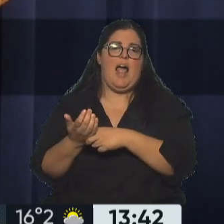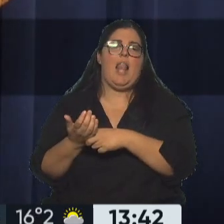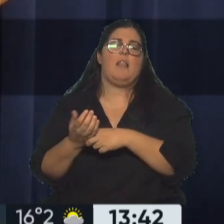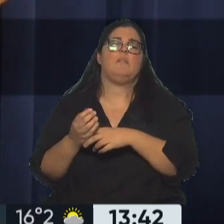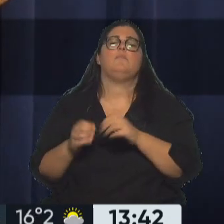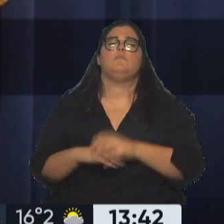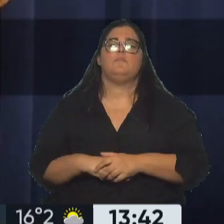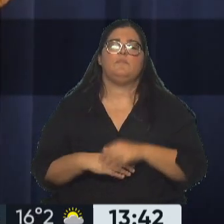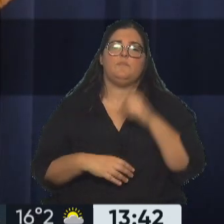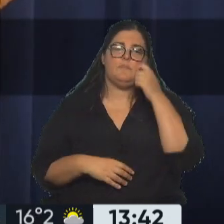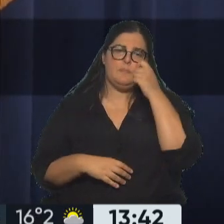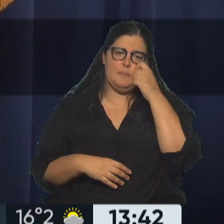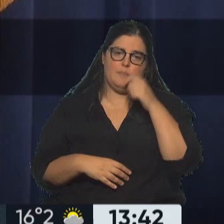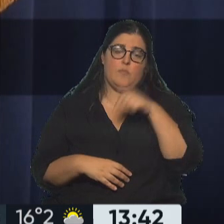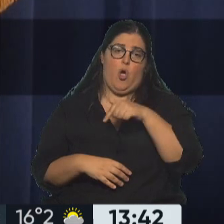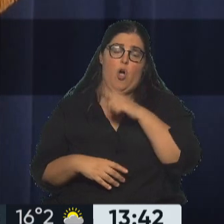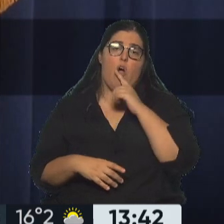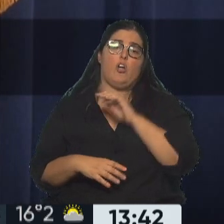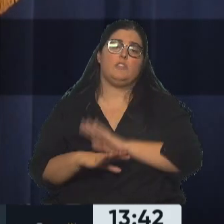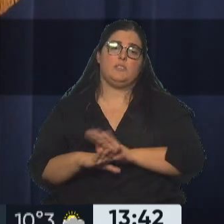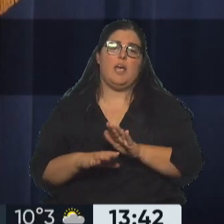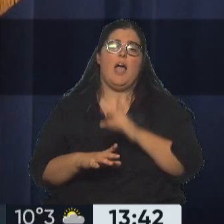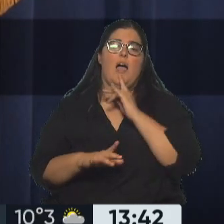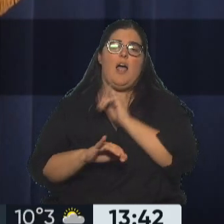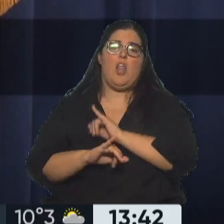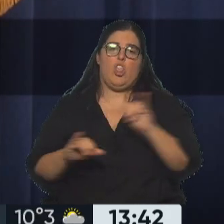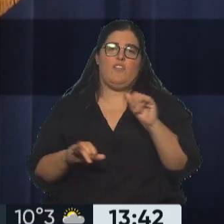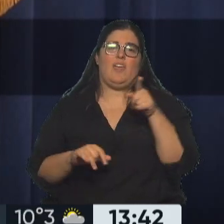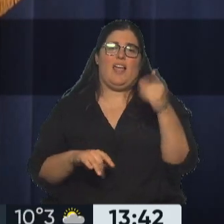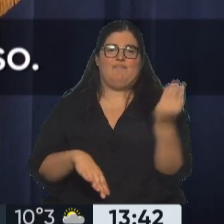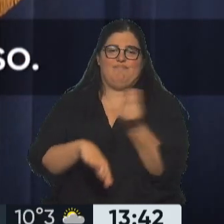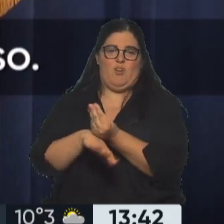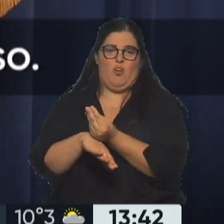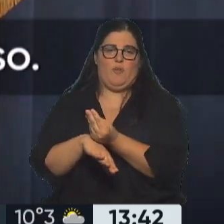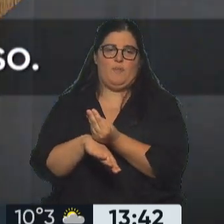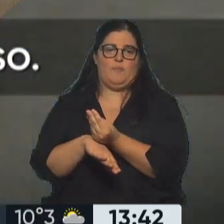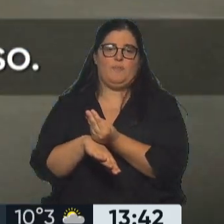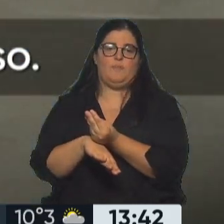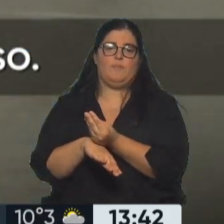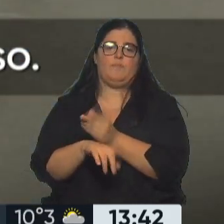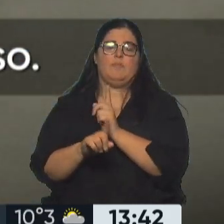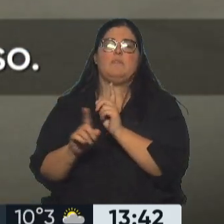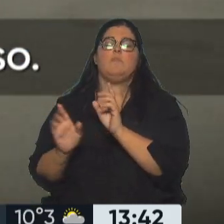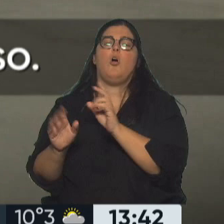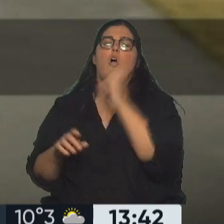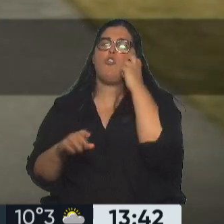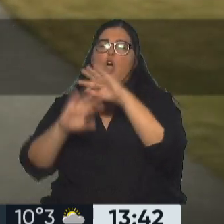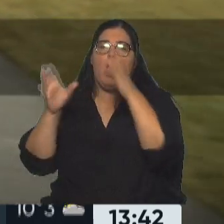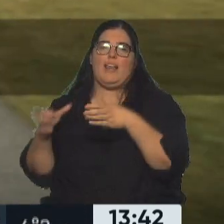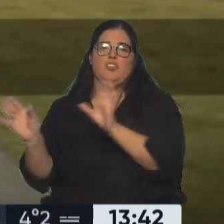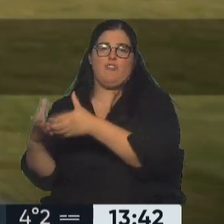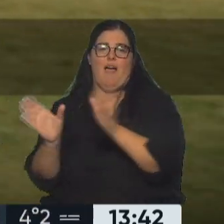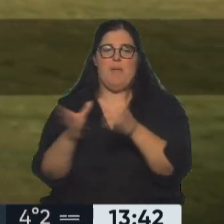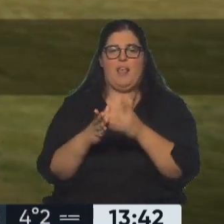such matters. En keeping con esos reglas, estoy hoy notificando los señores de cada House de Congreso de la invitación.